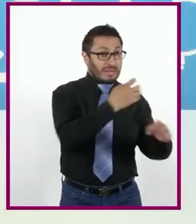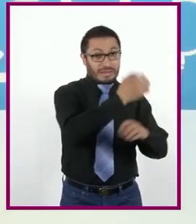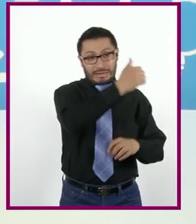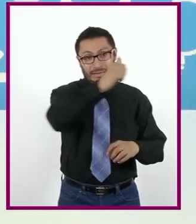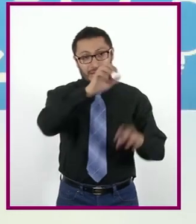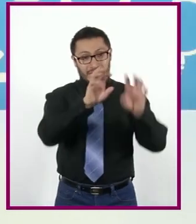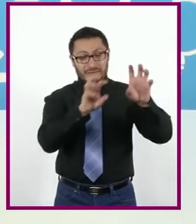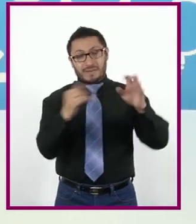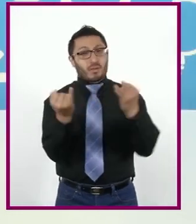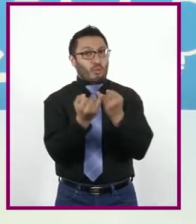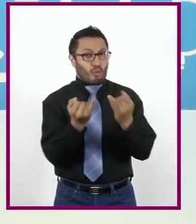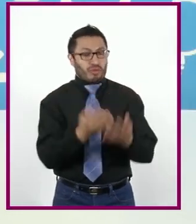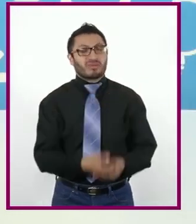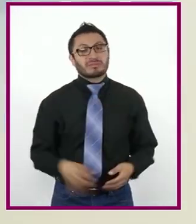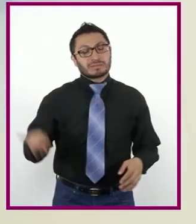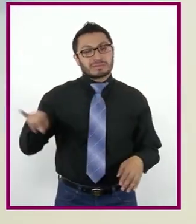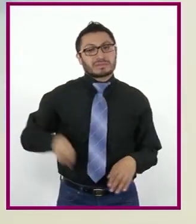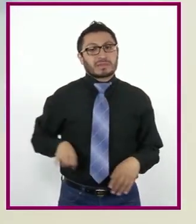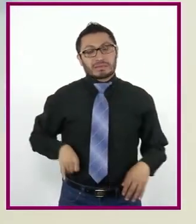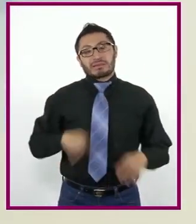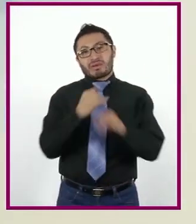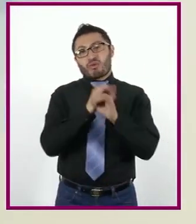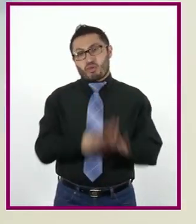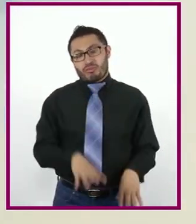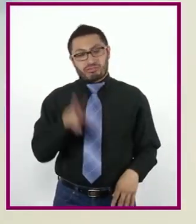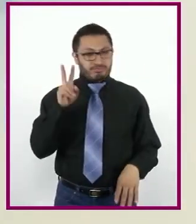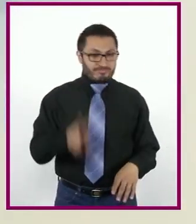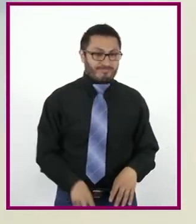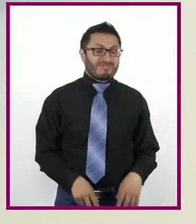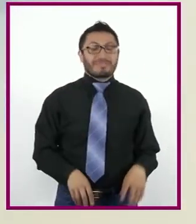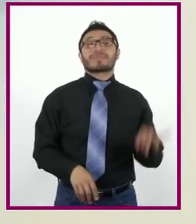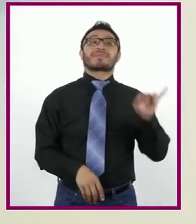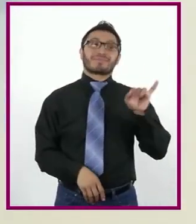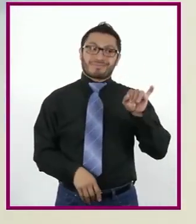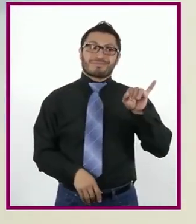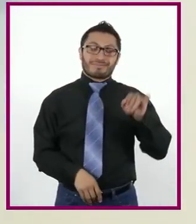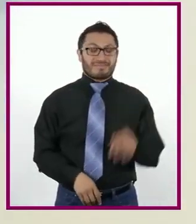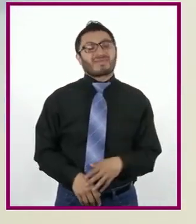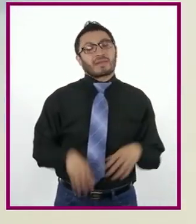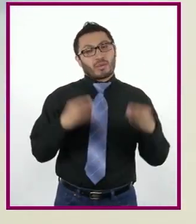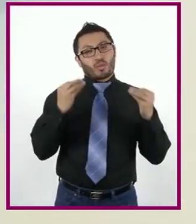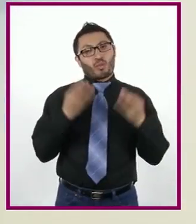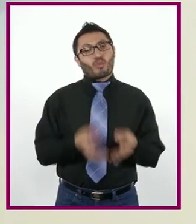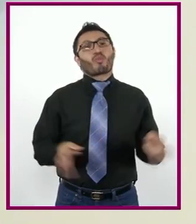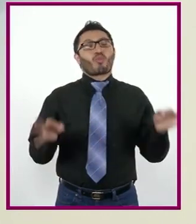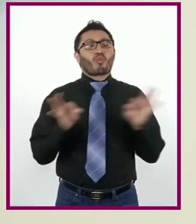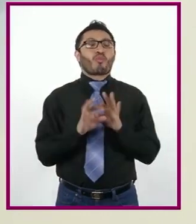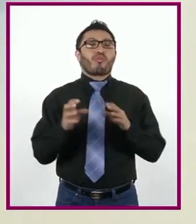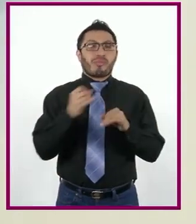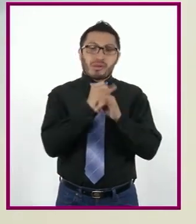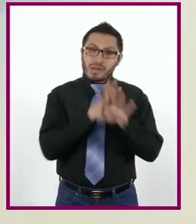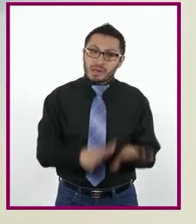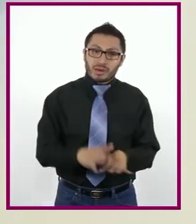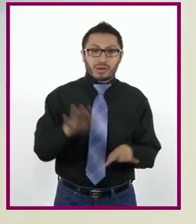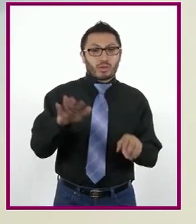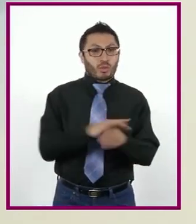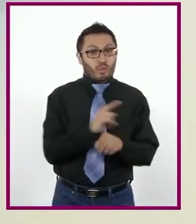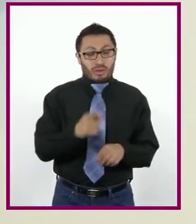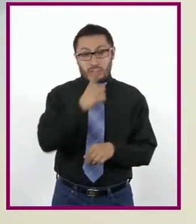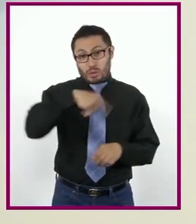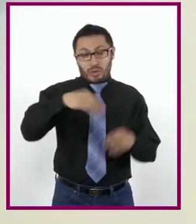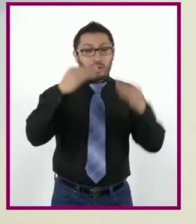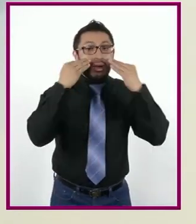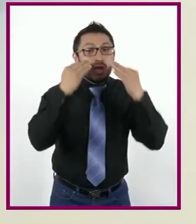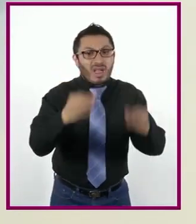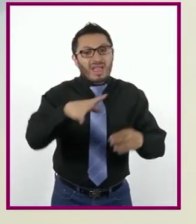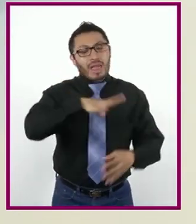¿Qué interesantes datos vimos hoy, profesora? Efectivamente, Víctor, son importantes estos datos porque, como vimos,